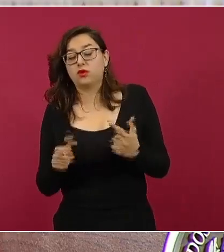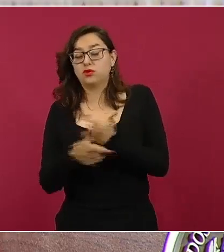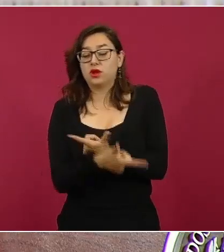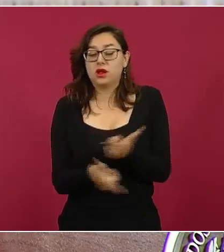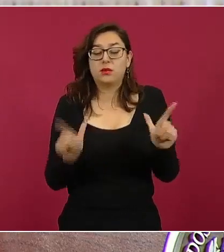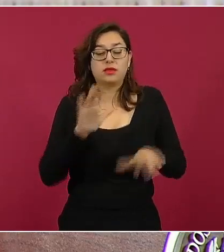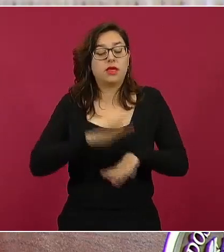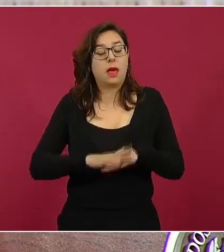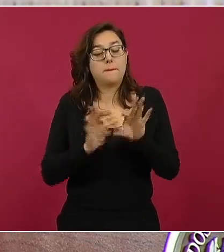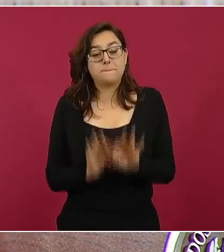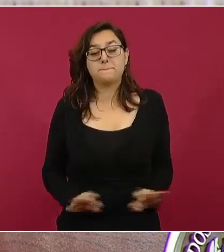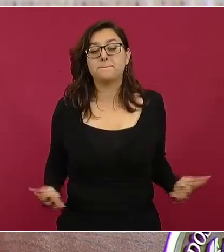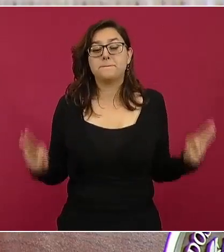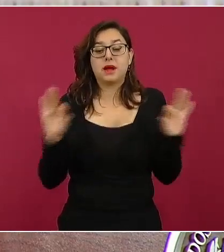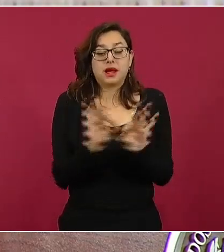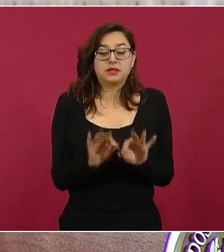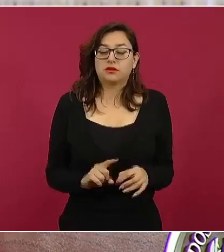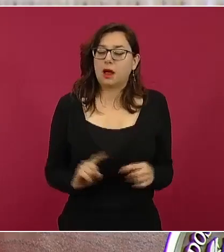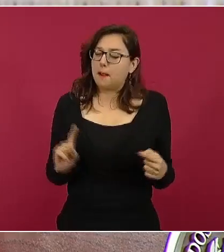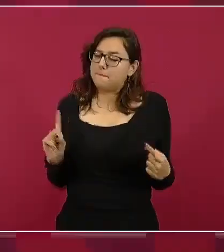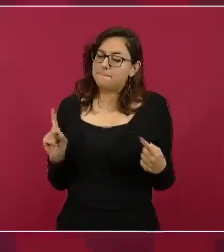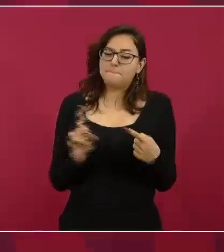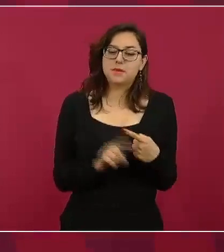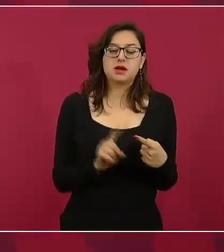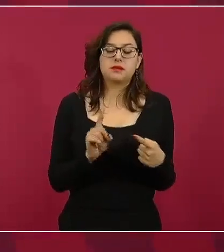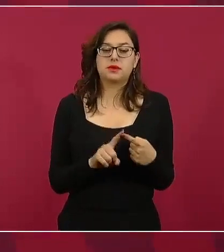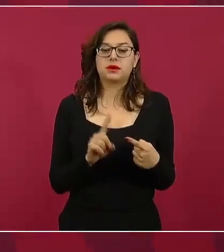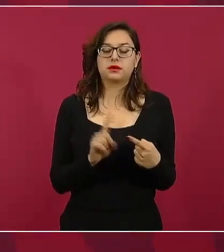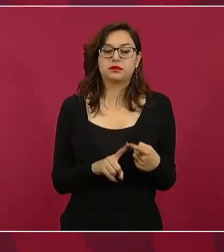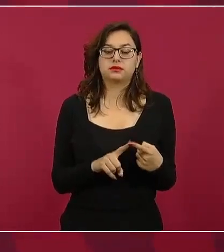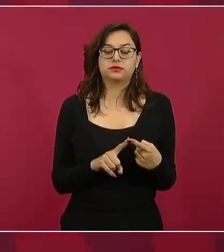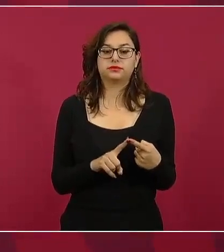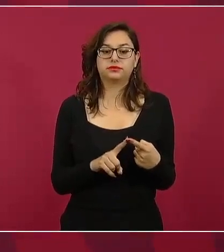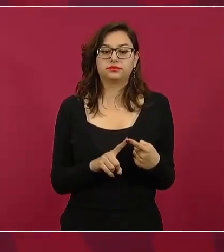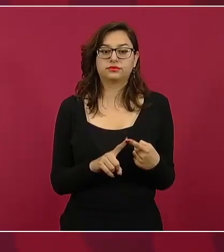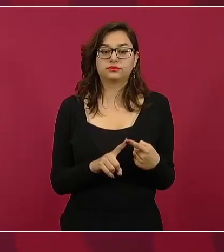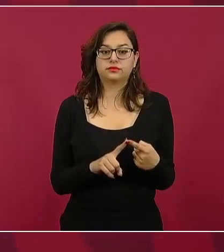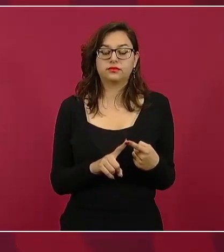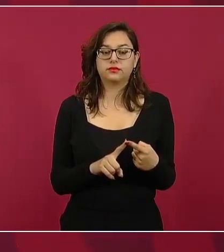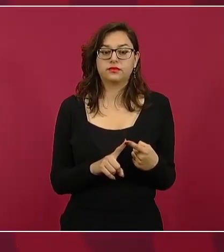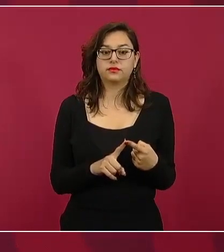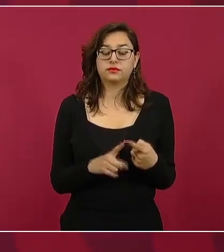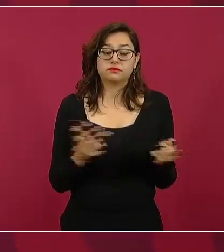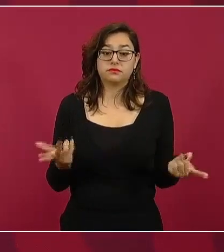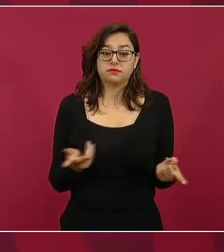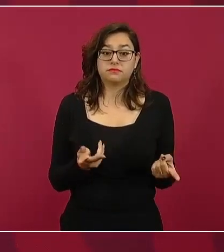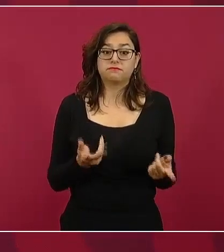La primera, la libertad de palabra.